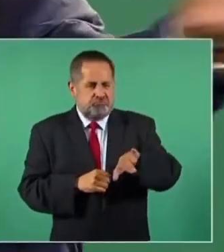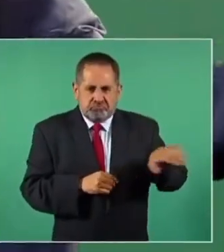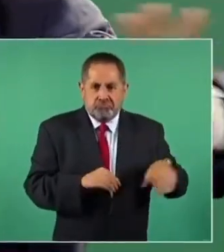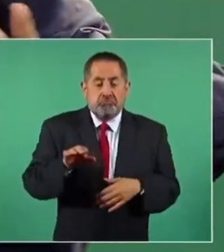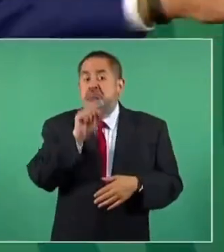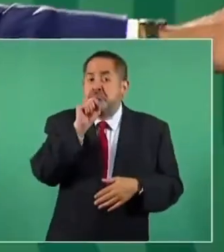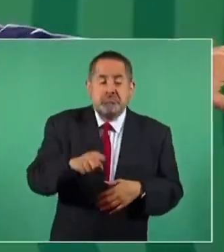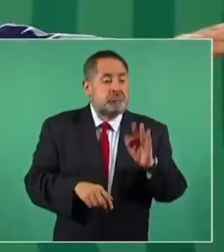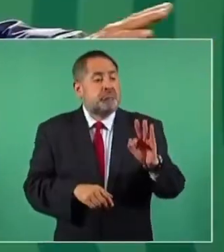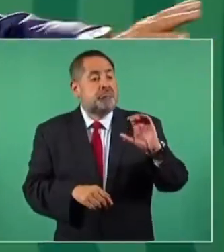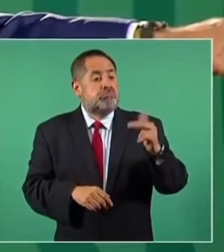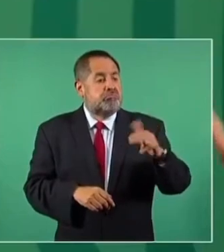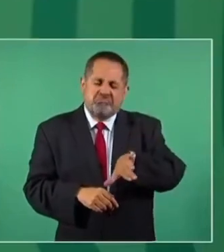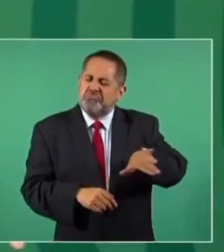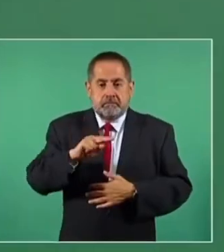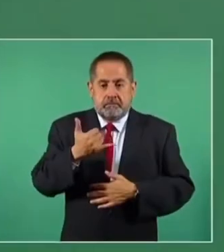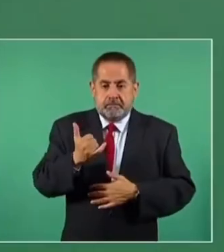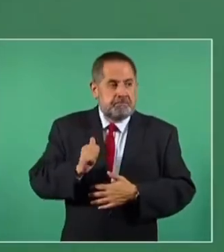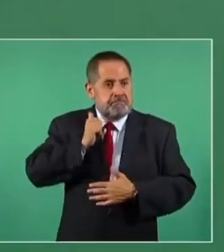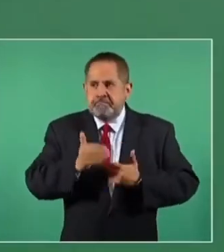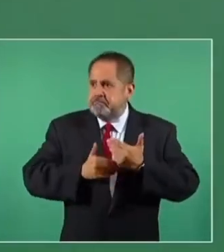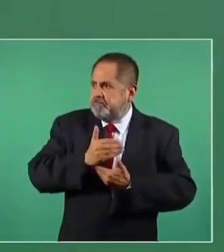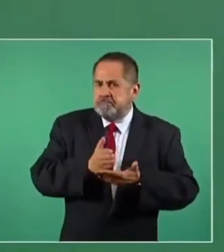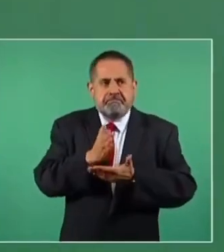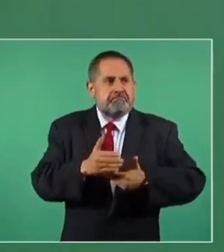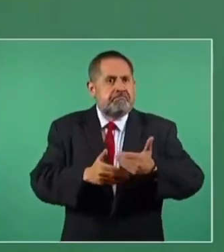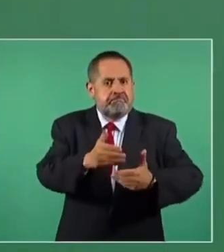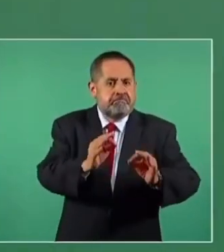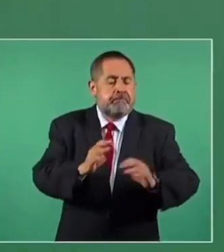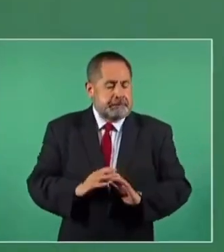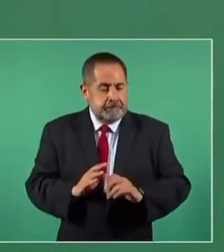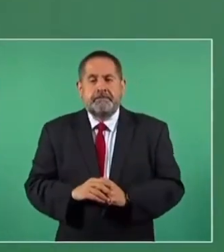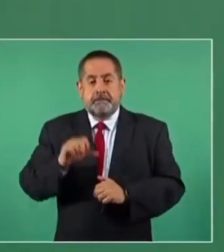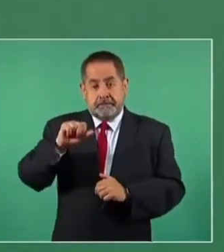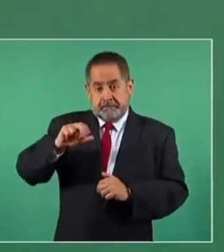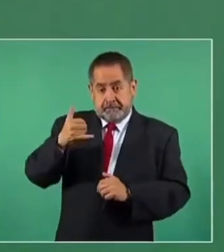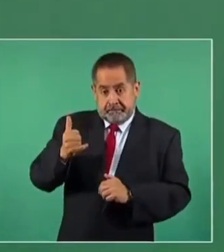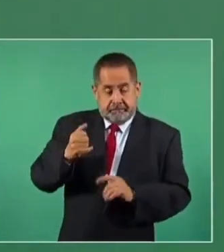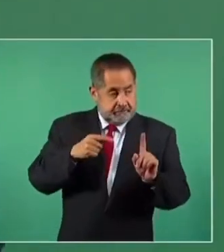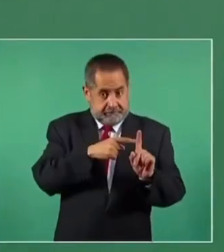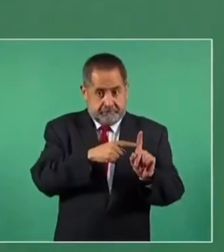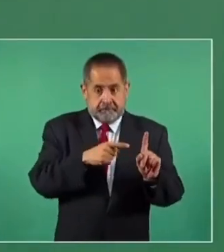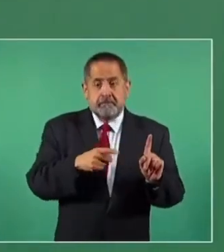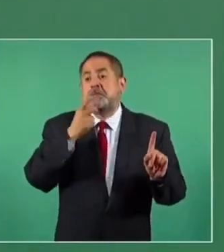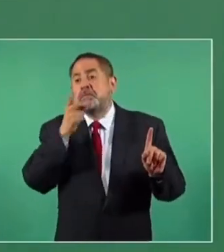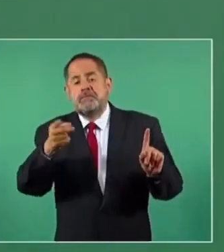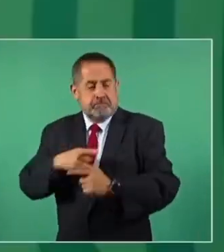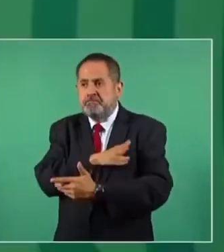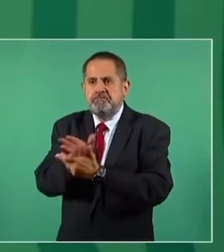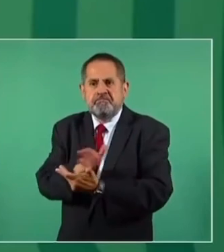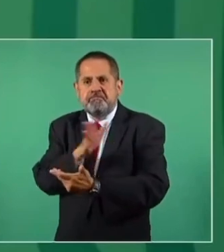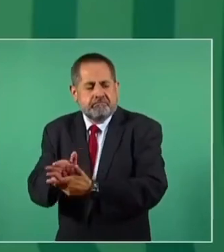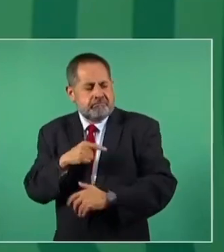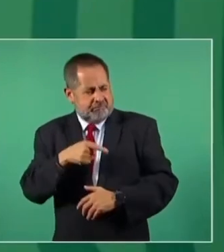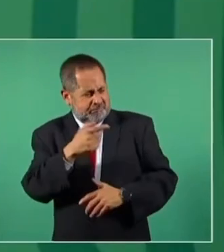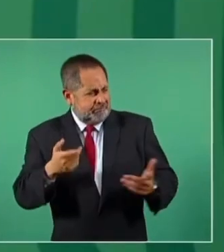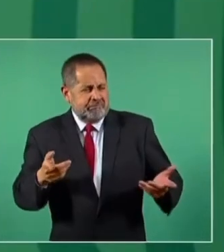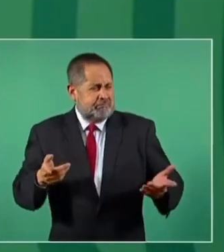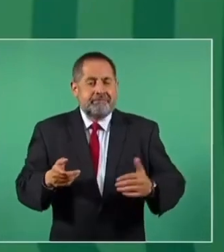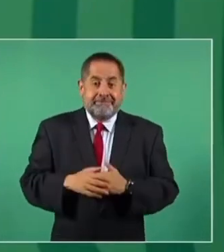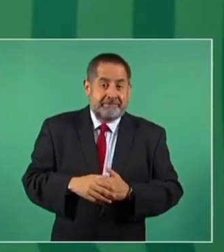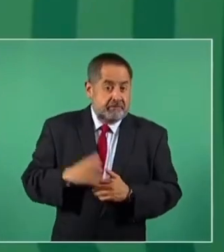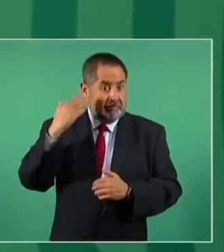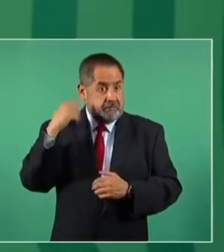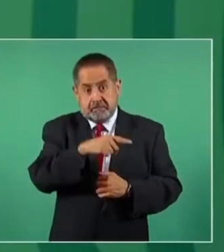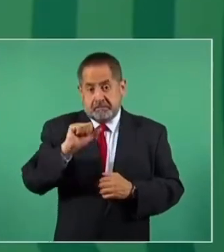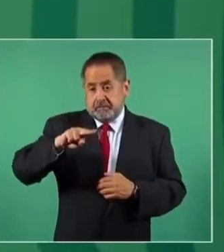hasta Calderón lo hizo a un lado. Lo culpaban de estar muy cercano al presidente Peña y que